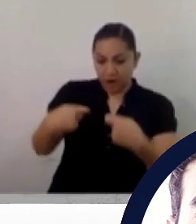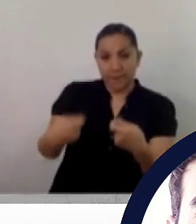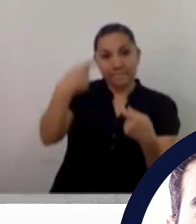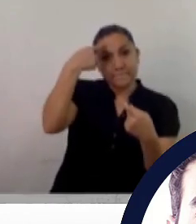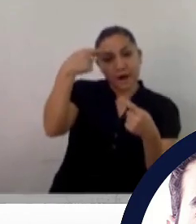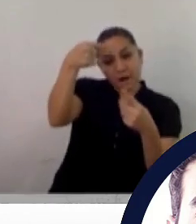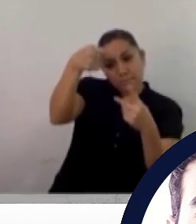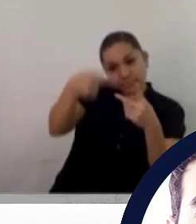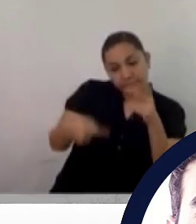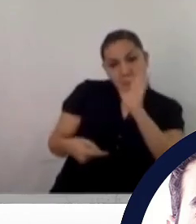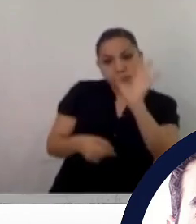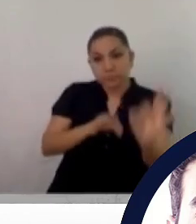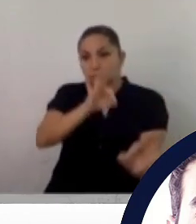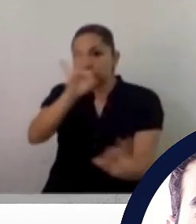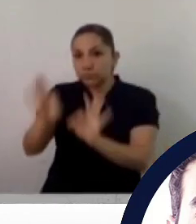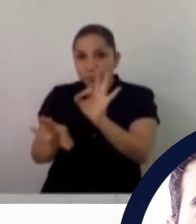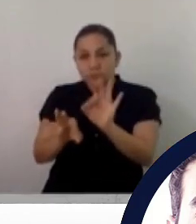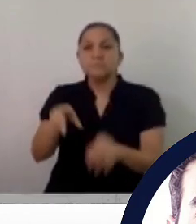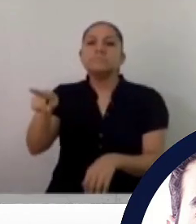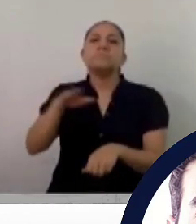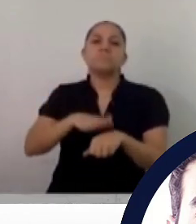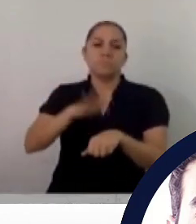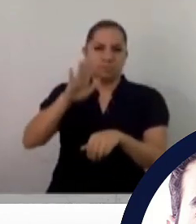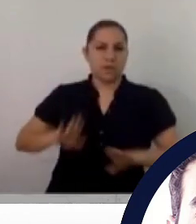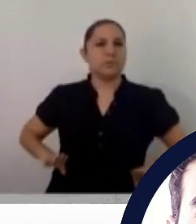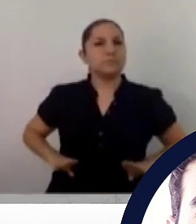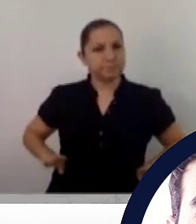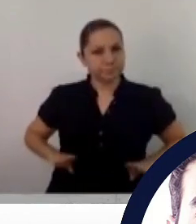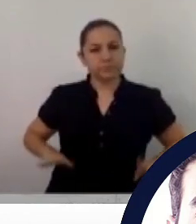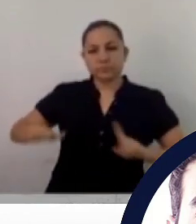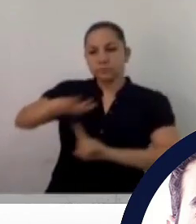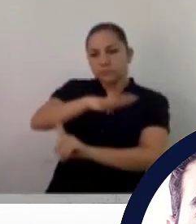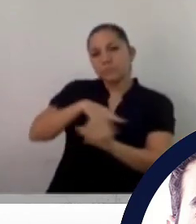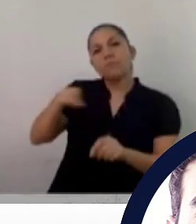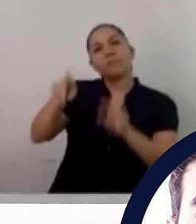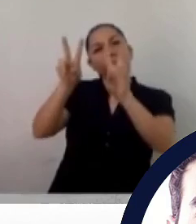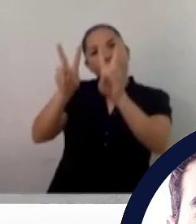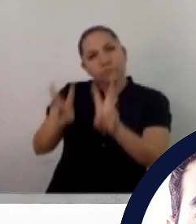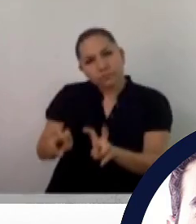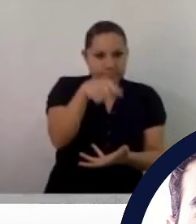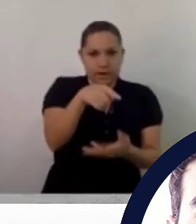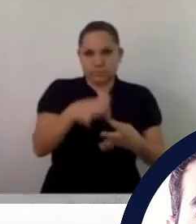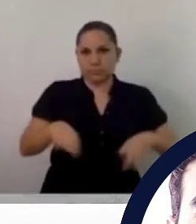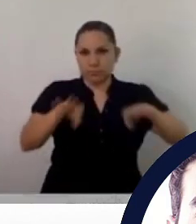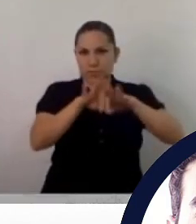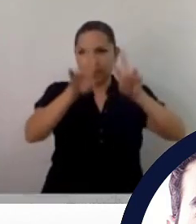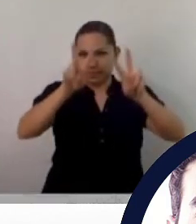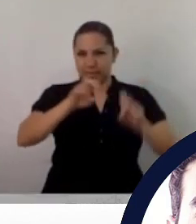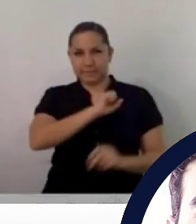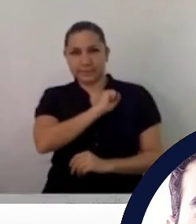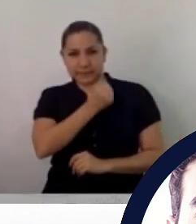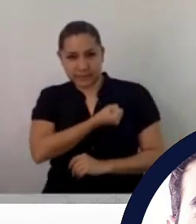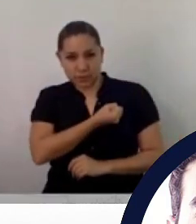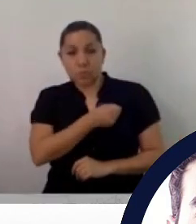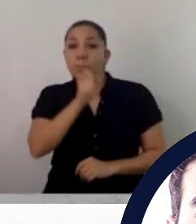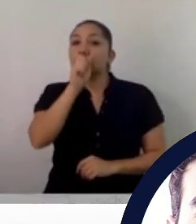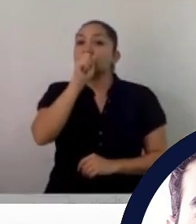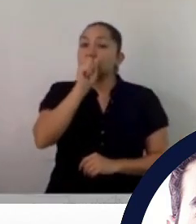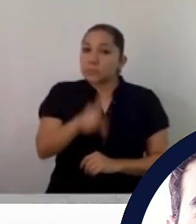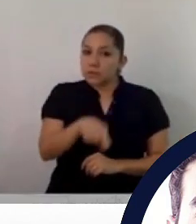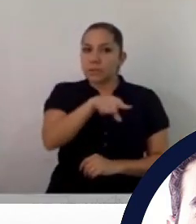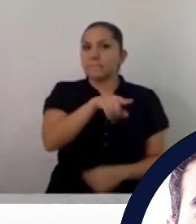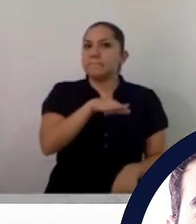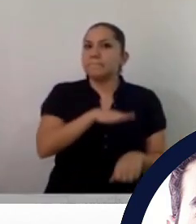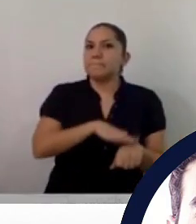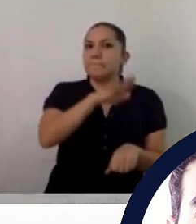en 10 grupos, que son estos subíndices de competitividad, que son los componentes que nosotros creemos que determinan